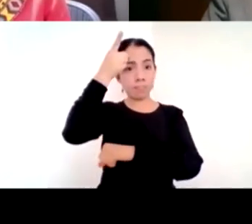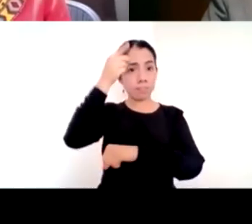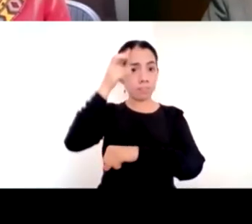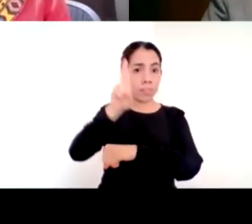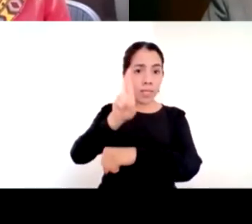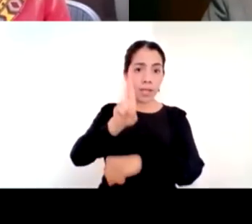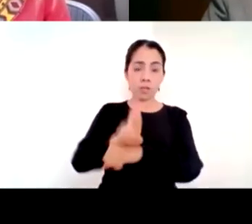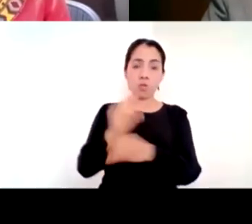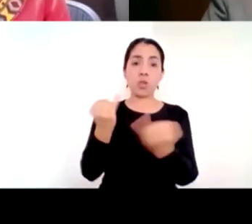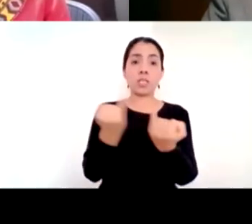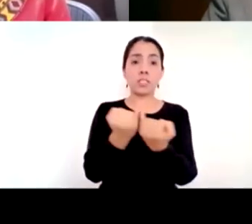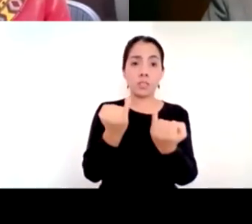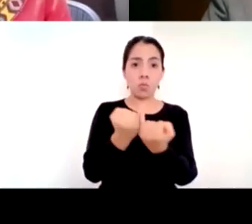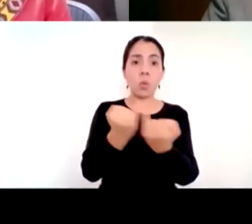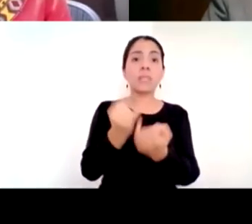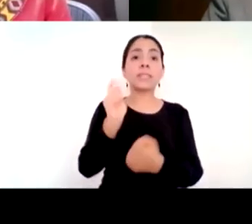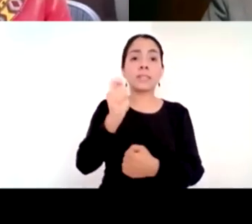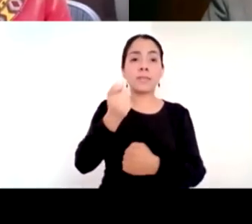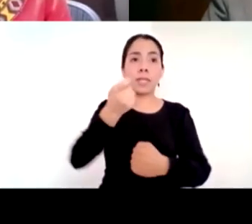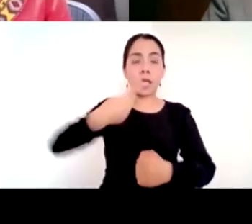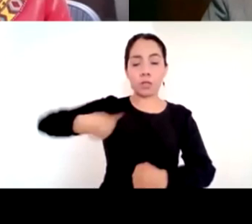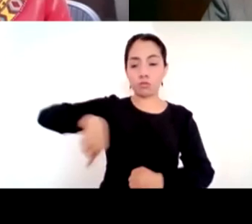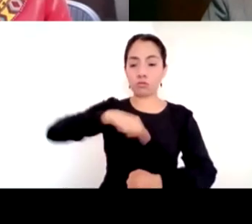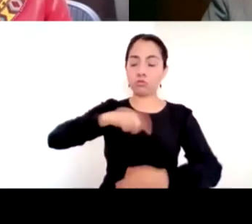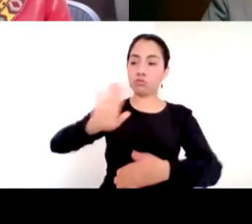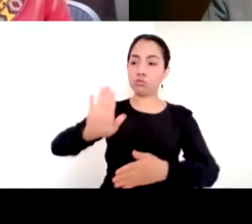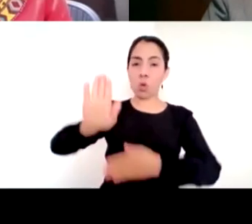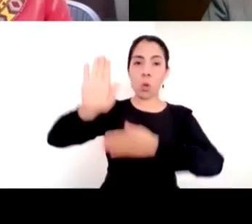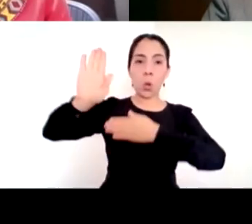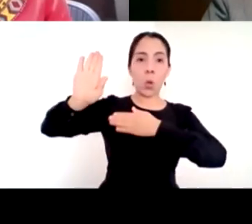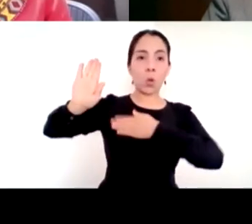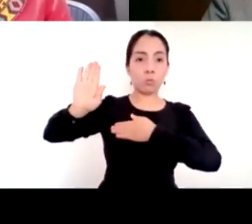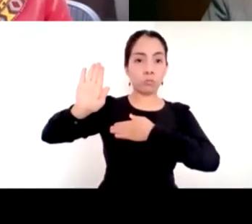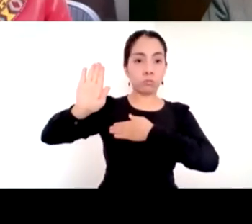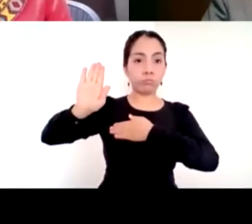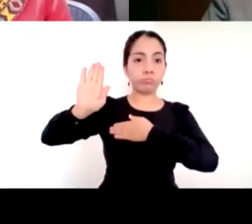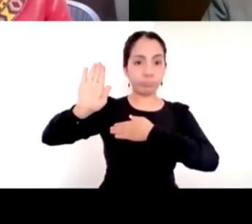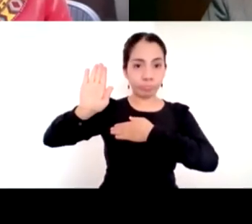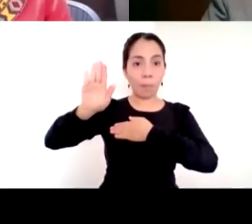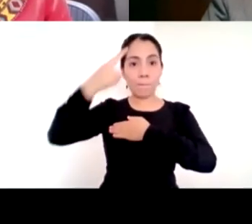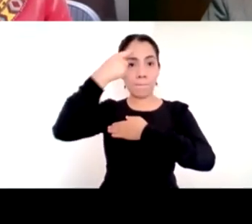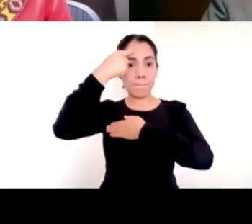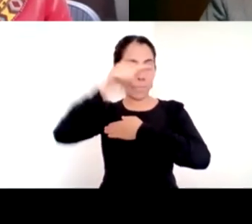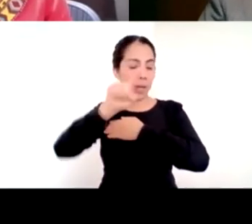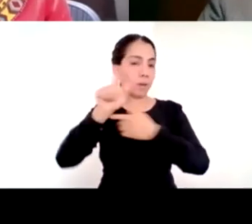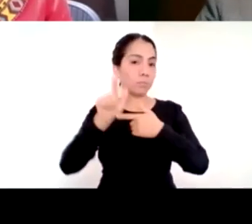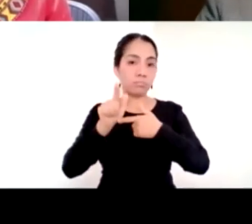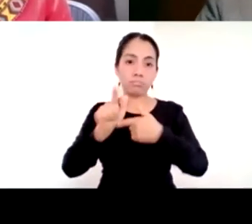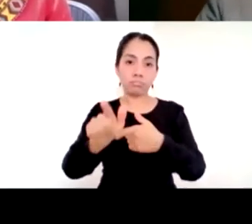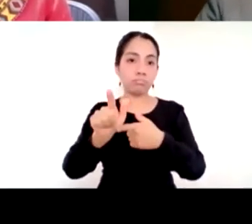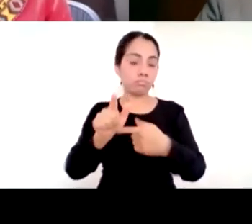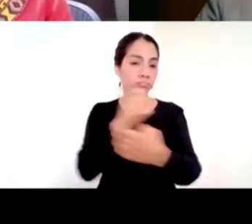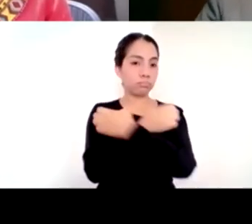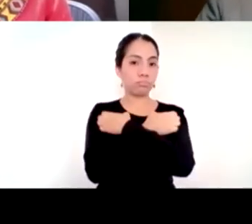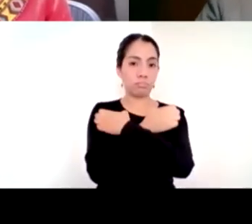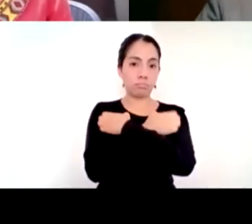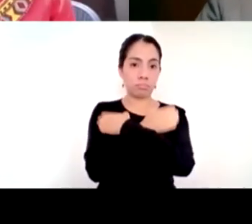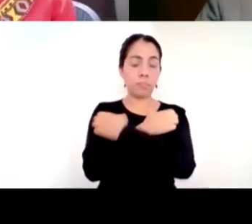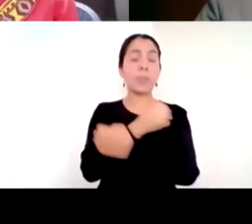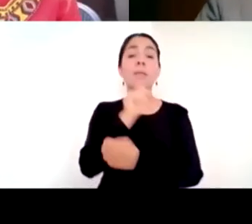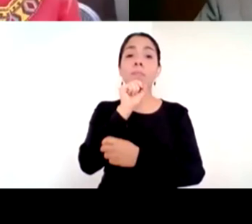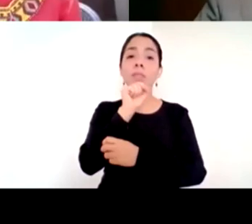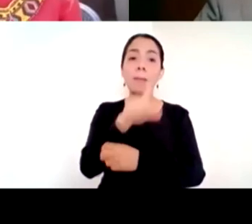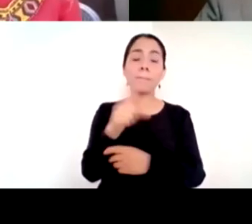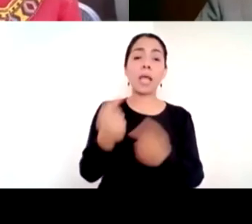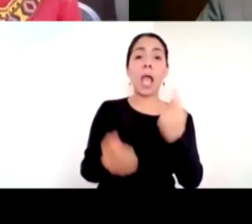compromiso superior. Quiero decirles que sin distingo del símbolo político o de la afiliación sindical o de